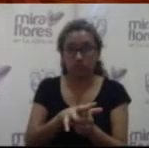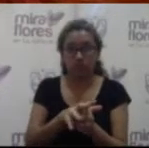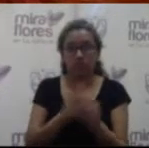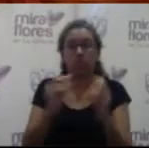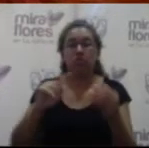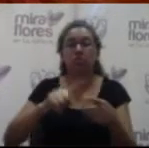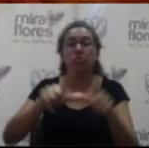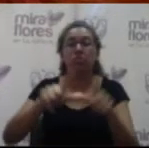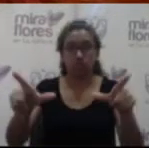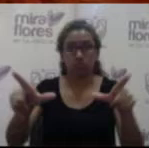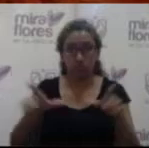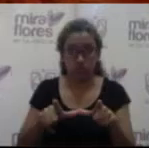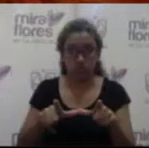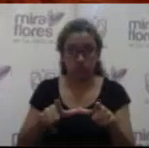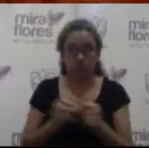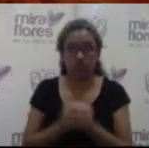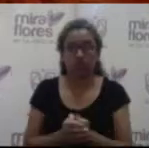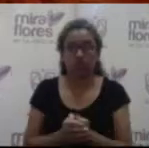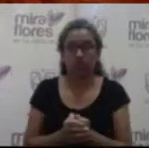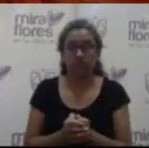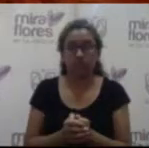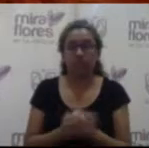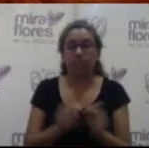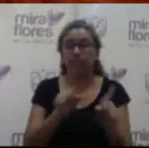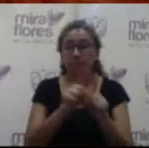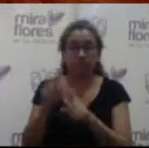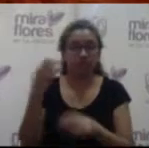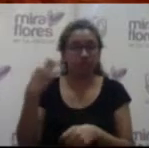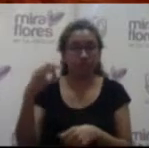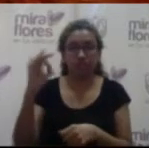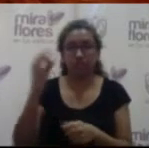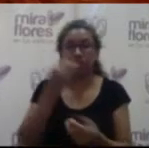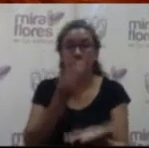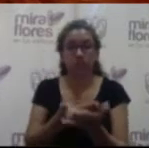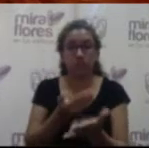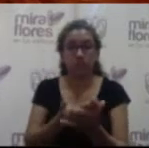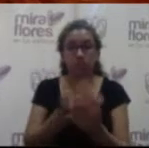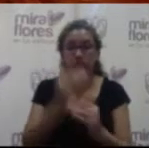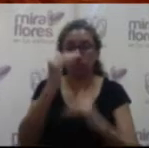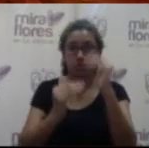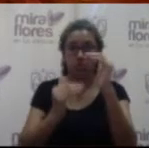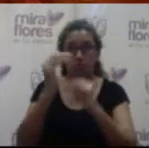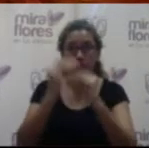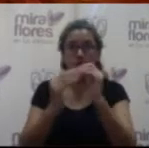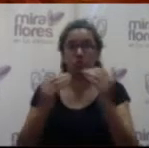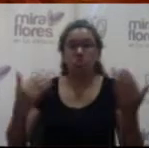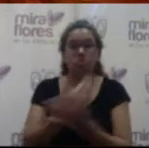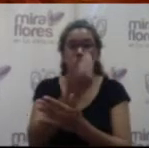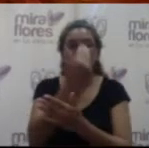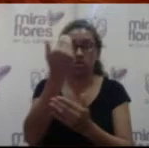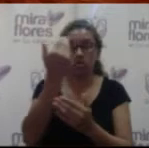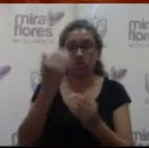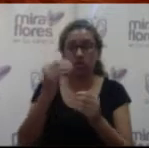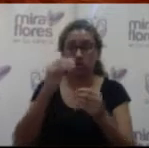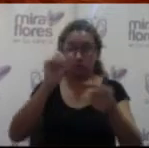ciudad, ¿no? Y lo que siempre nos hemos propuesto, la construcción de ciudadanía,